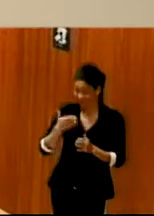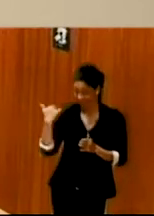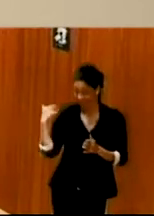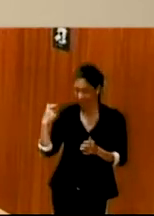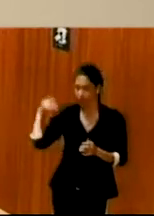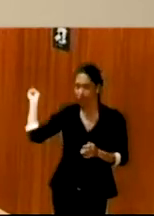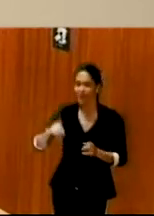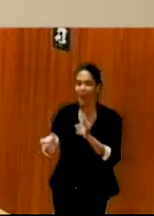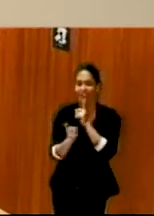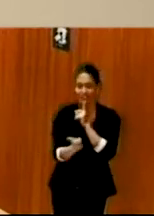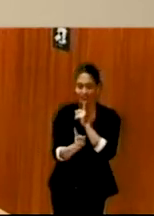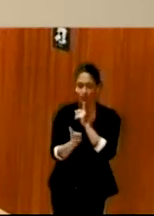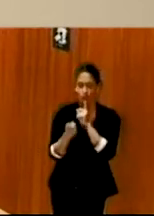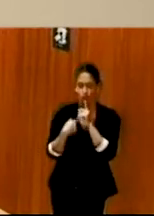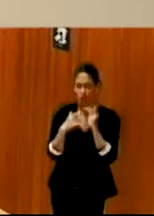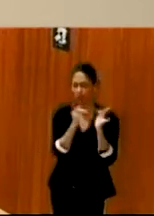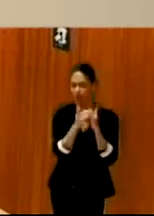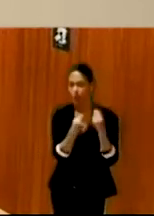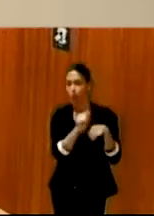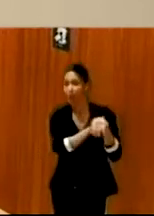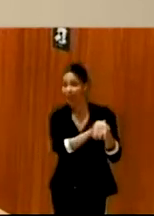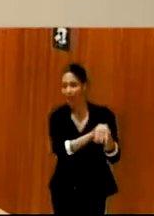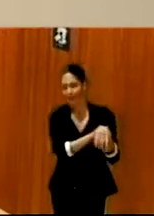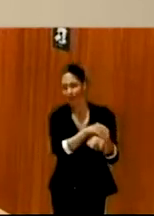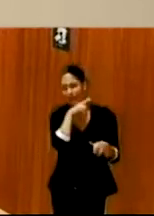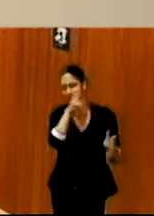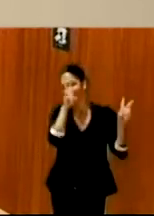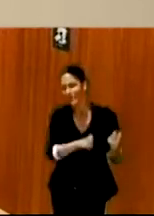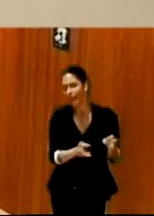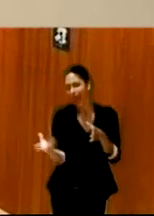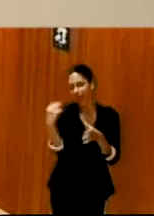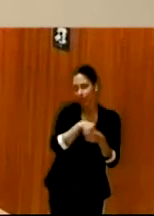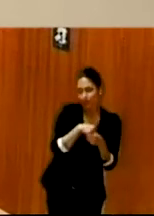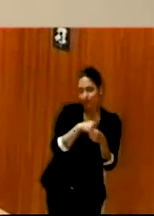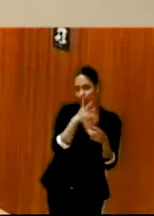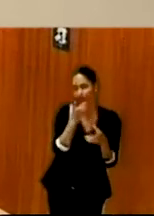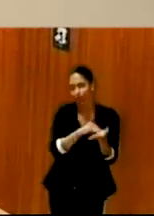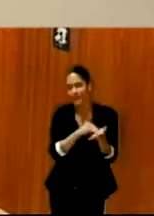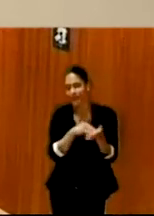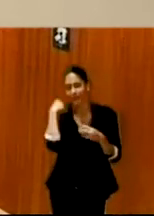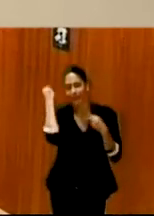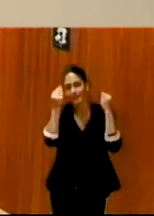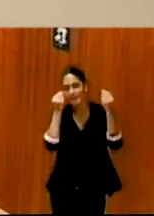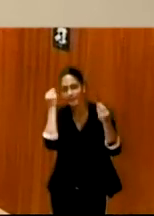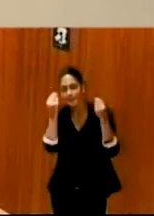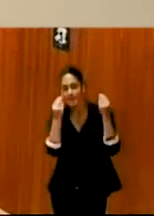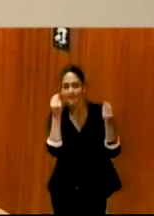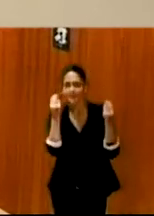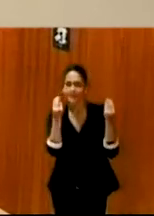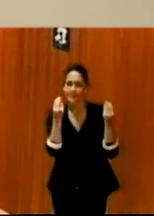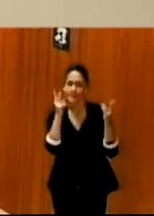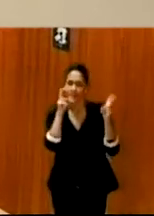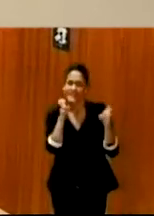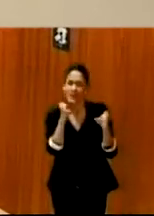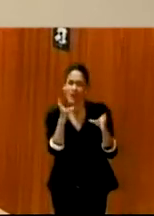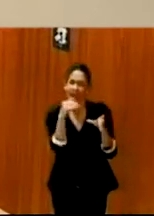hablando de la inclusión, muchas veces hablamos, hacemos reflexiones y vemos cómo